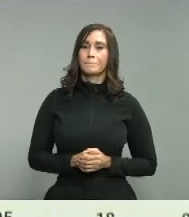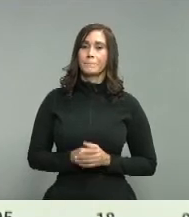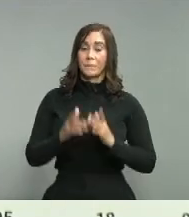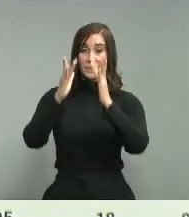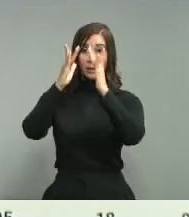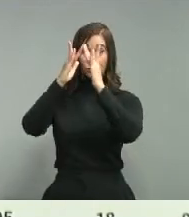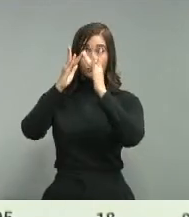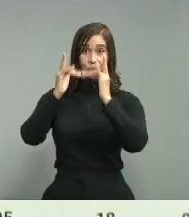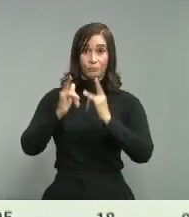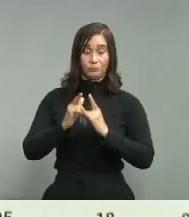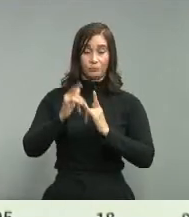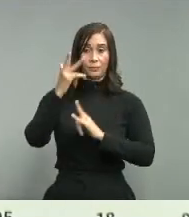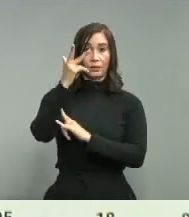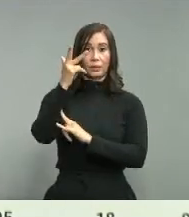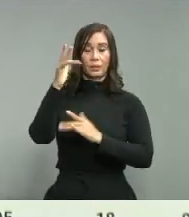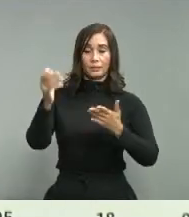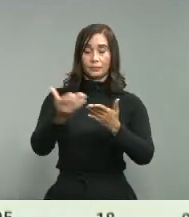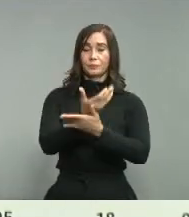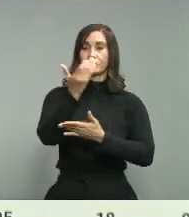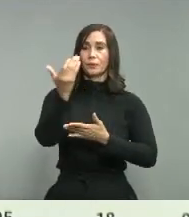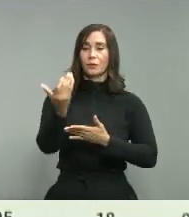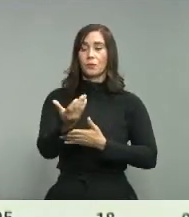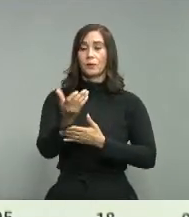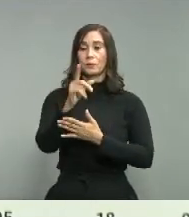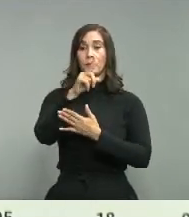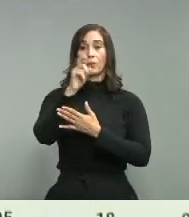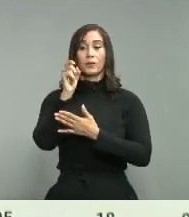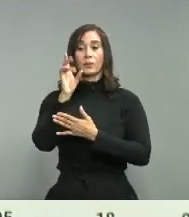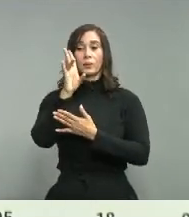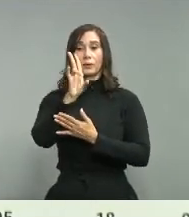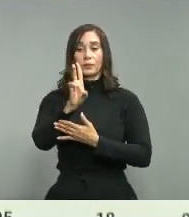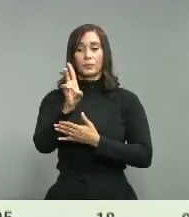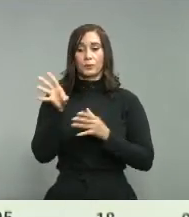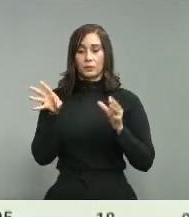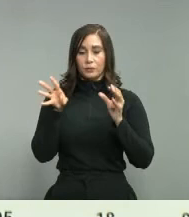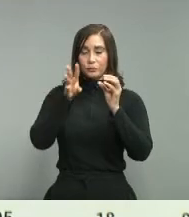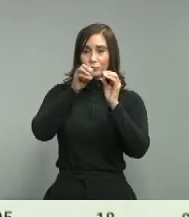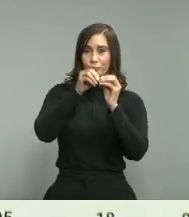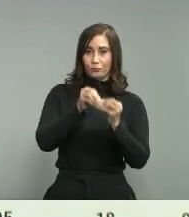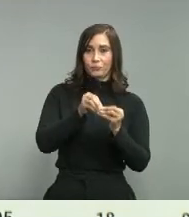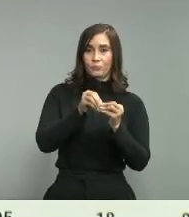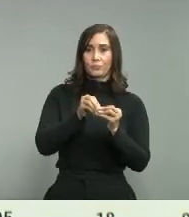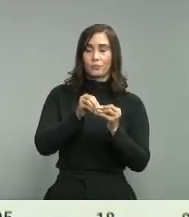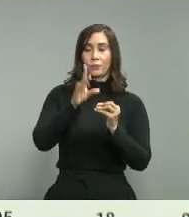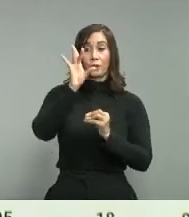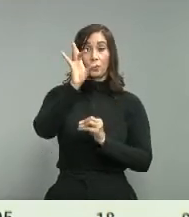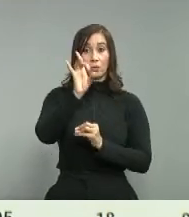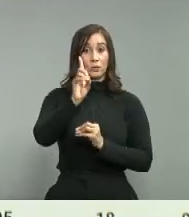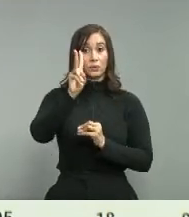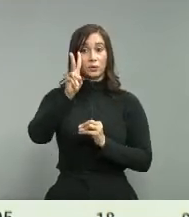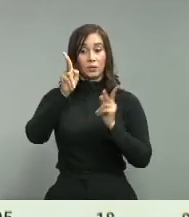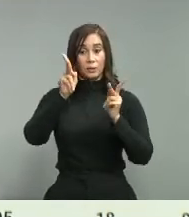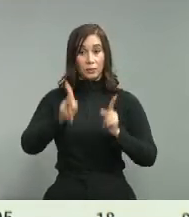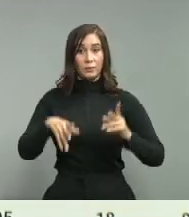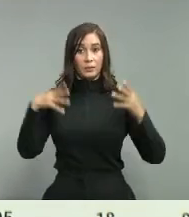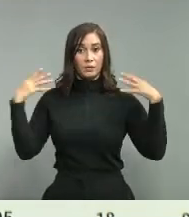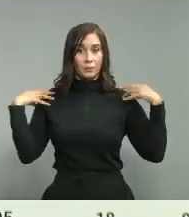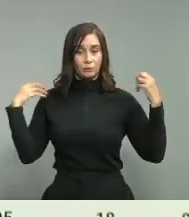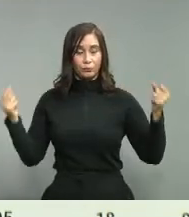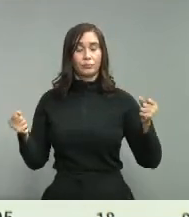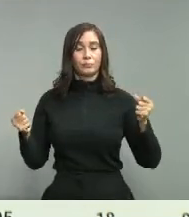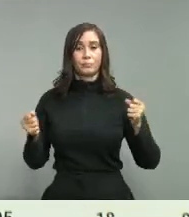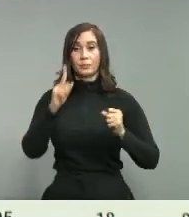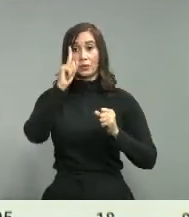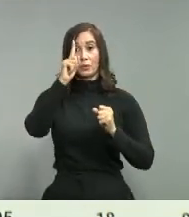Gracia 3 casos nuevos 170 acumulados 82 recuperados